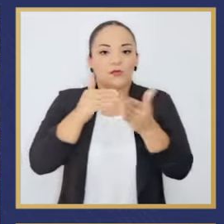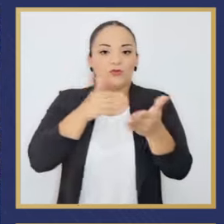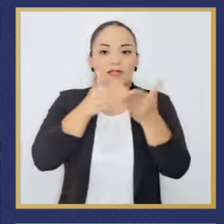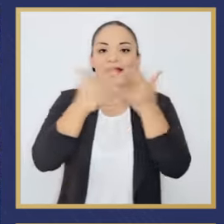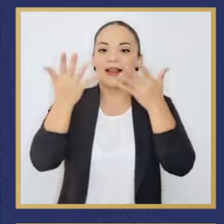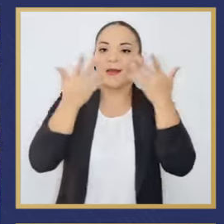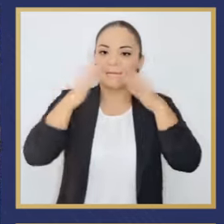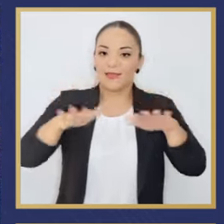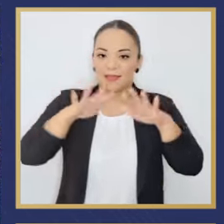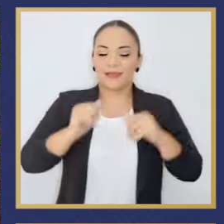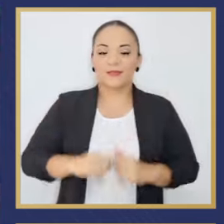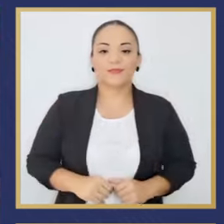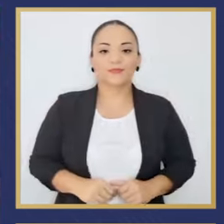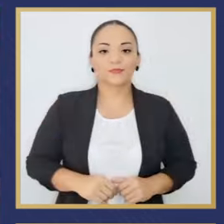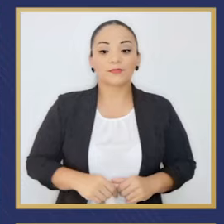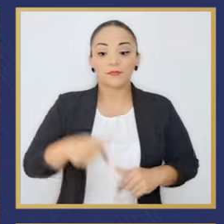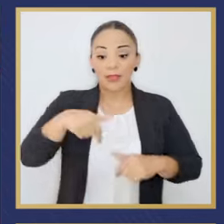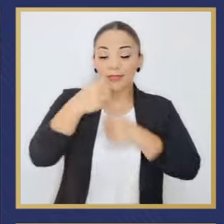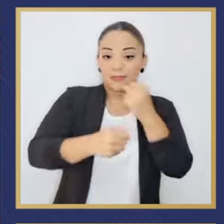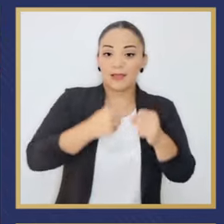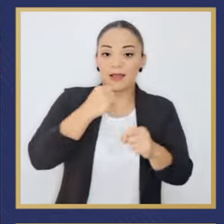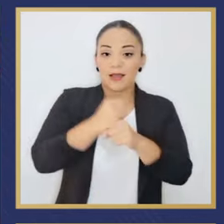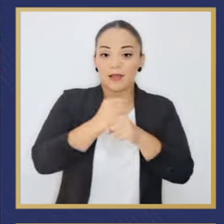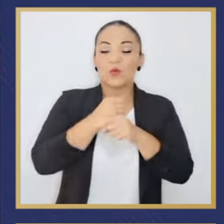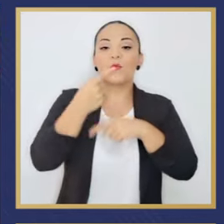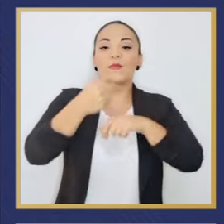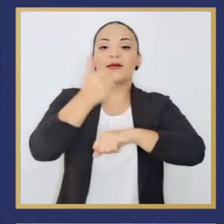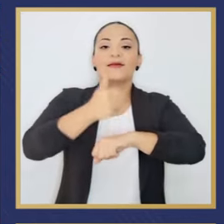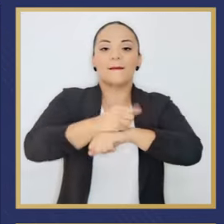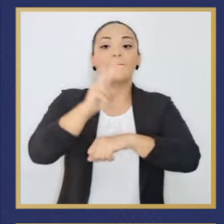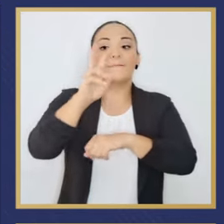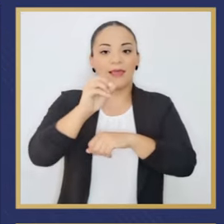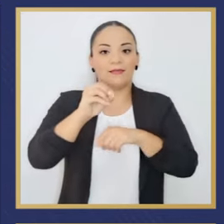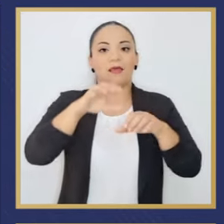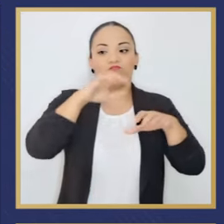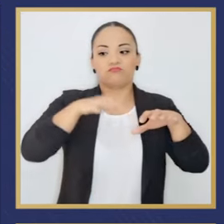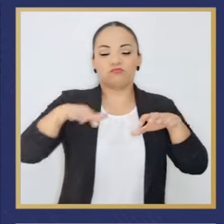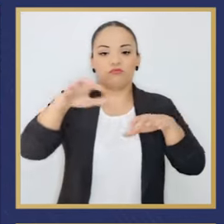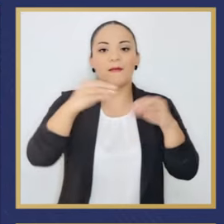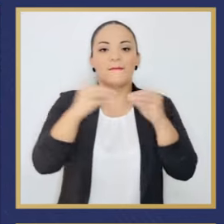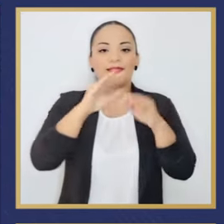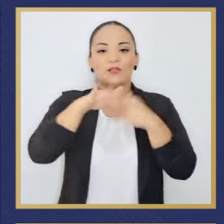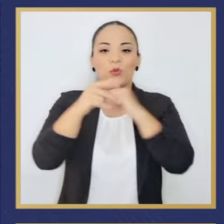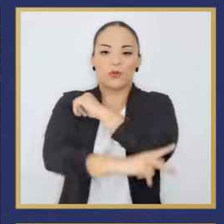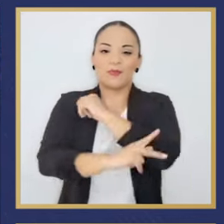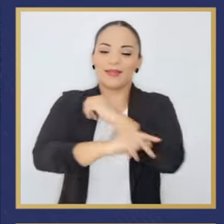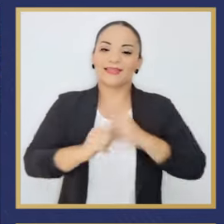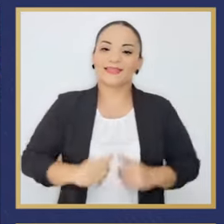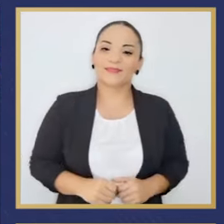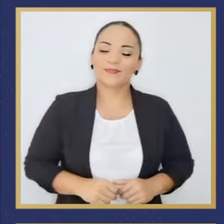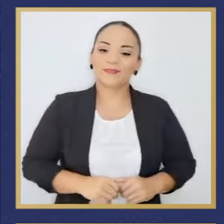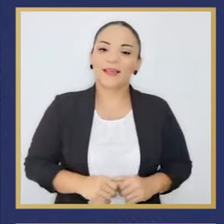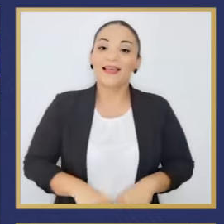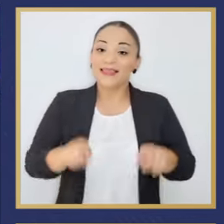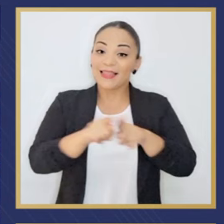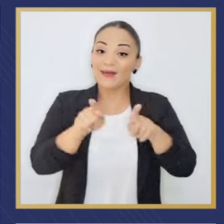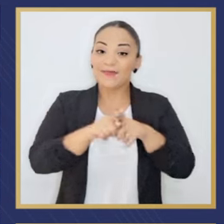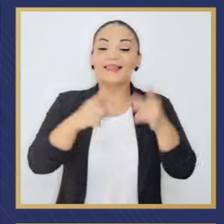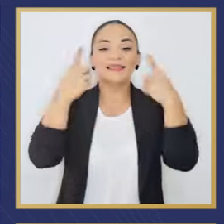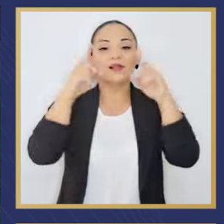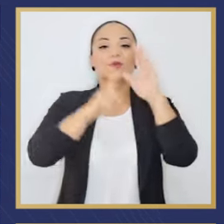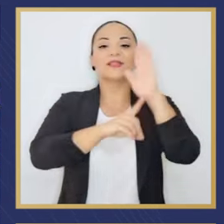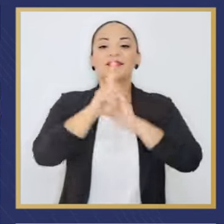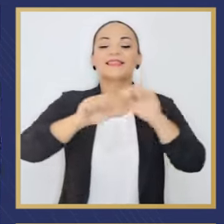menor impacto ambiental a los productores. Este año se instalarán 20 módulos más a nivel nacional. Asimismo, se